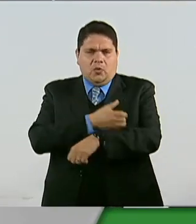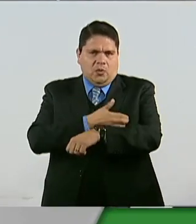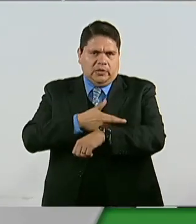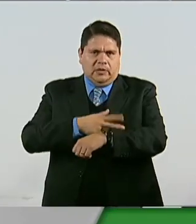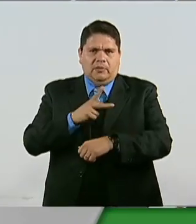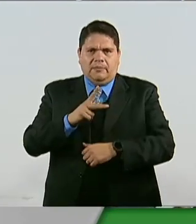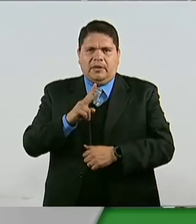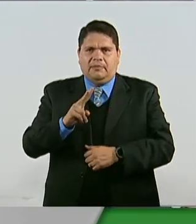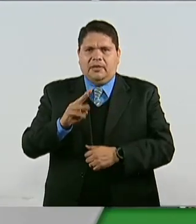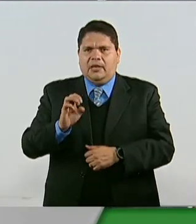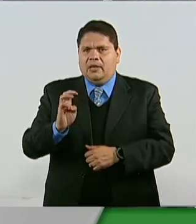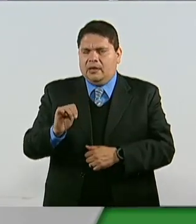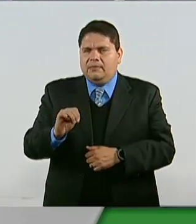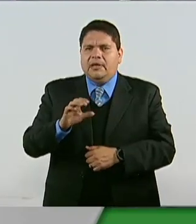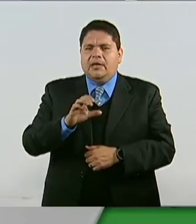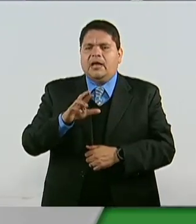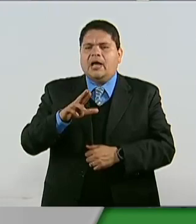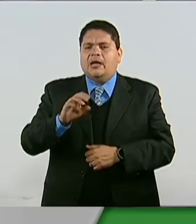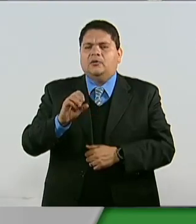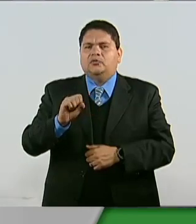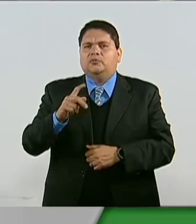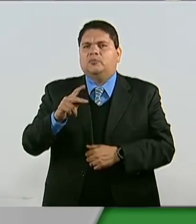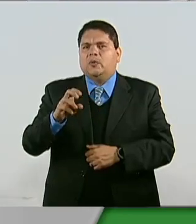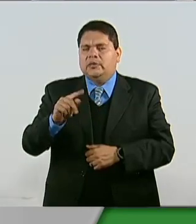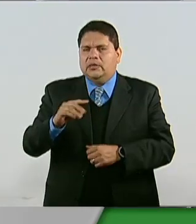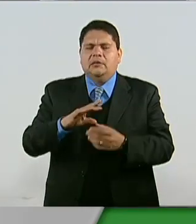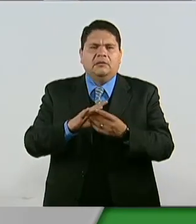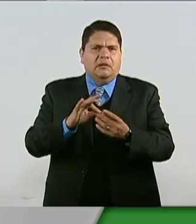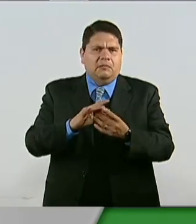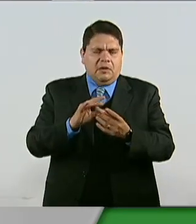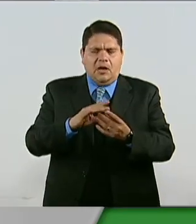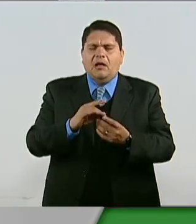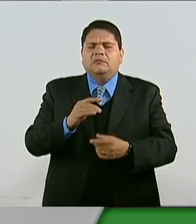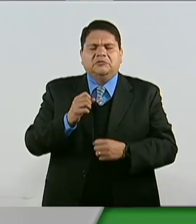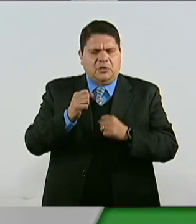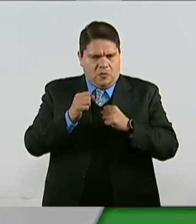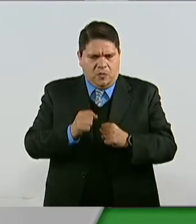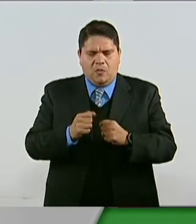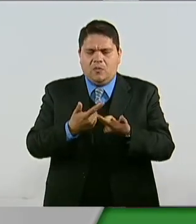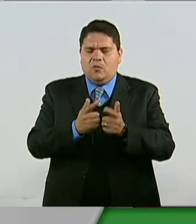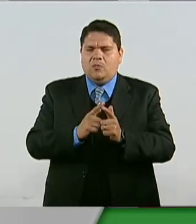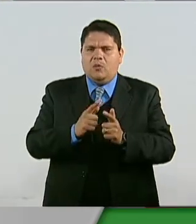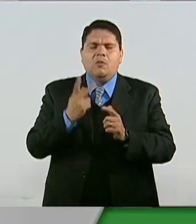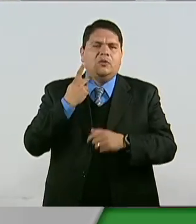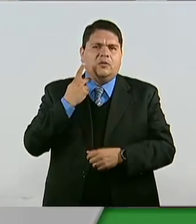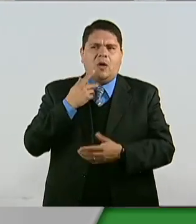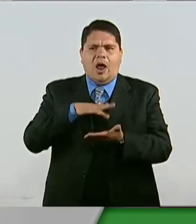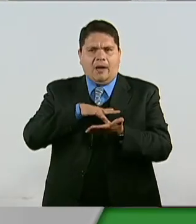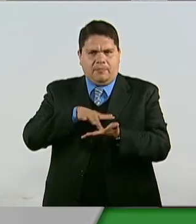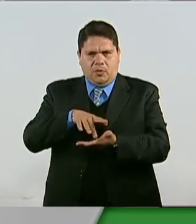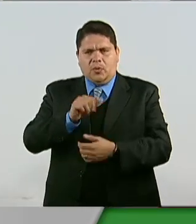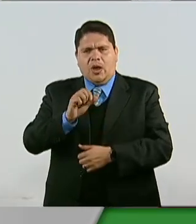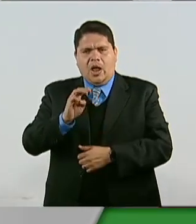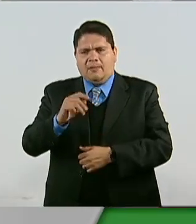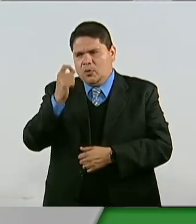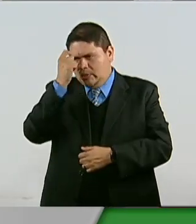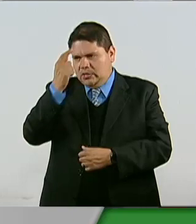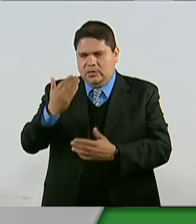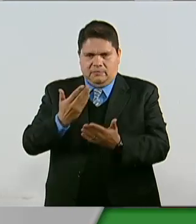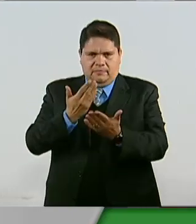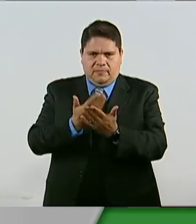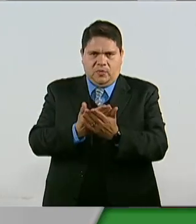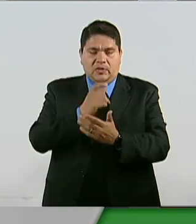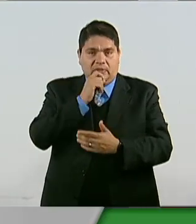Ecologista, Carlos Alberto Puente, quien reiteró el respaldo de su bancada a la iniciativa del titular del Ejecutivo y